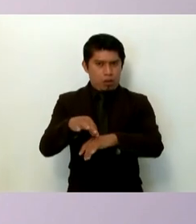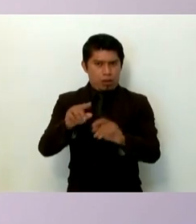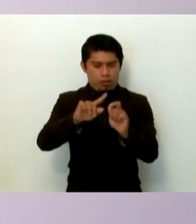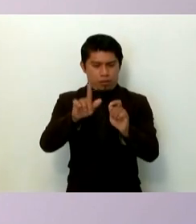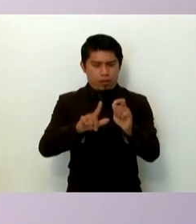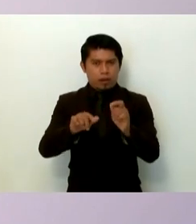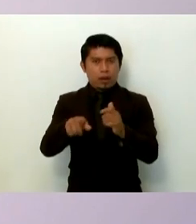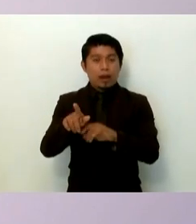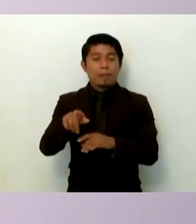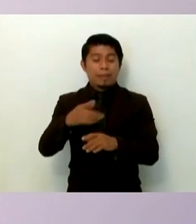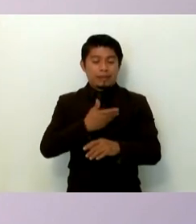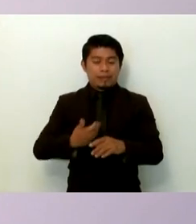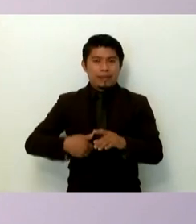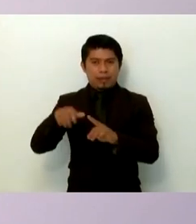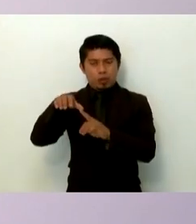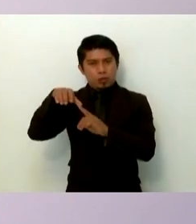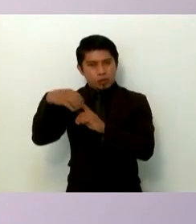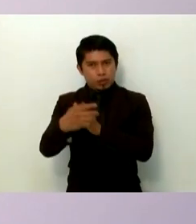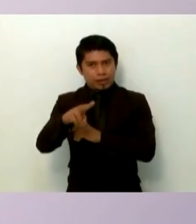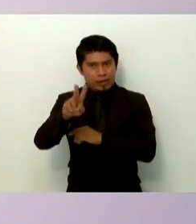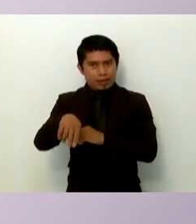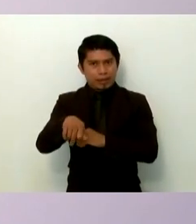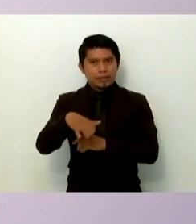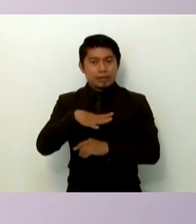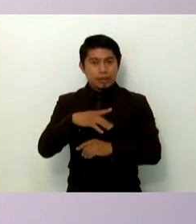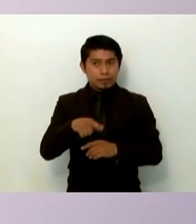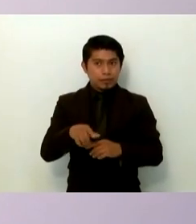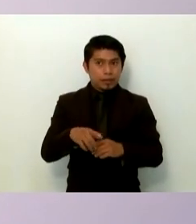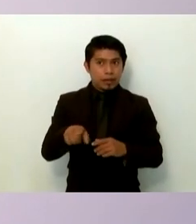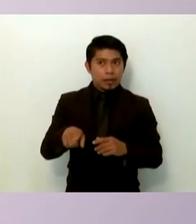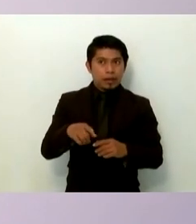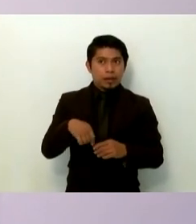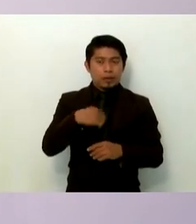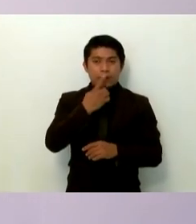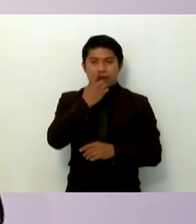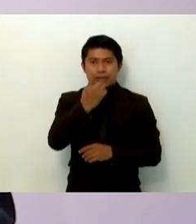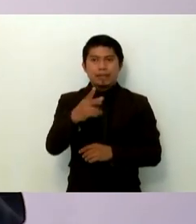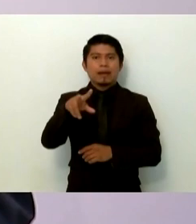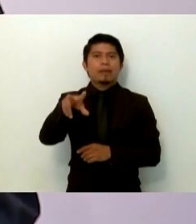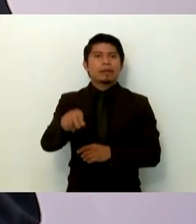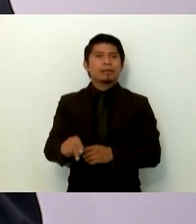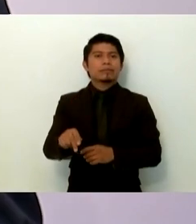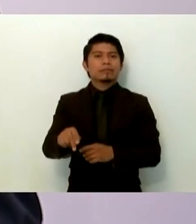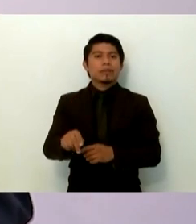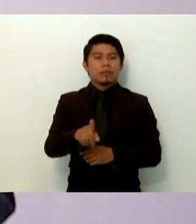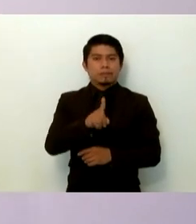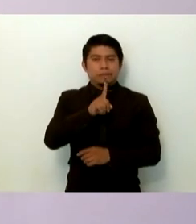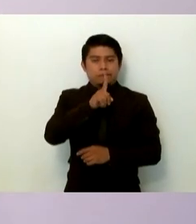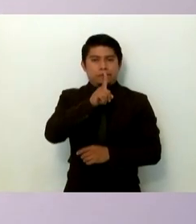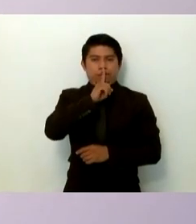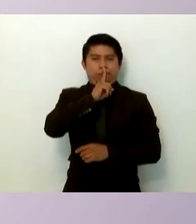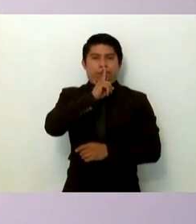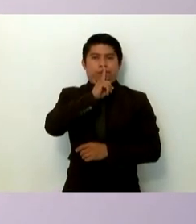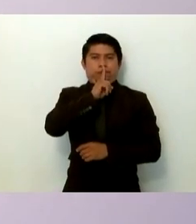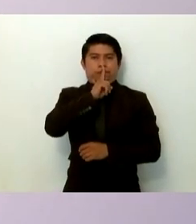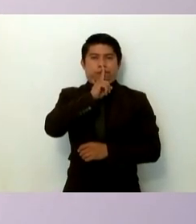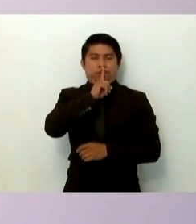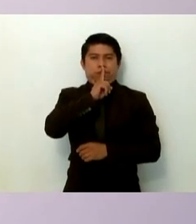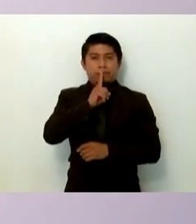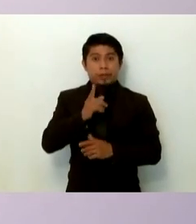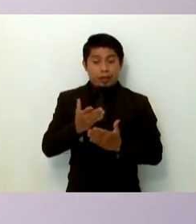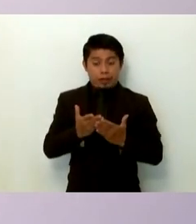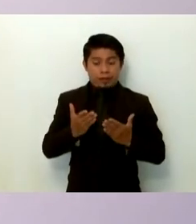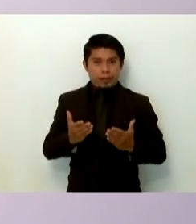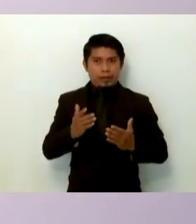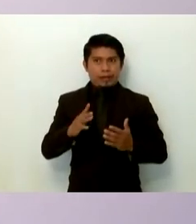de la Comisión de la Verdad se le estudia a no decir la verdad, a guardar silencio. Dice